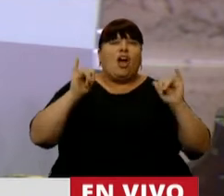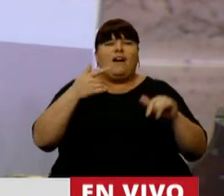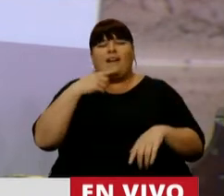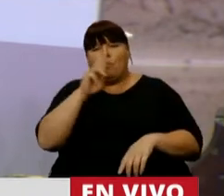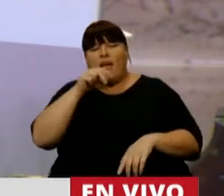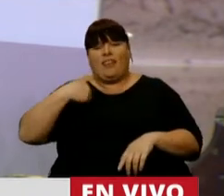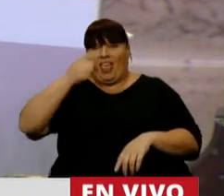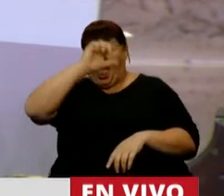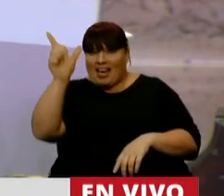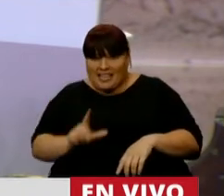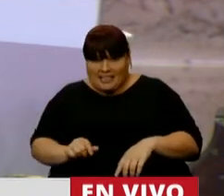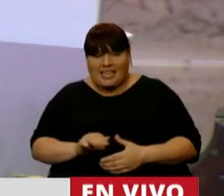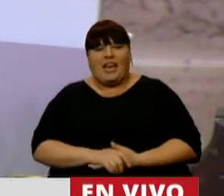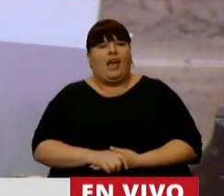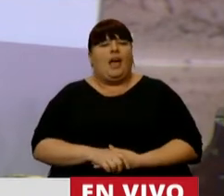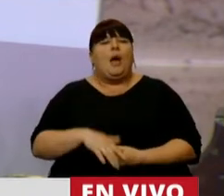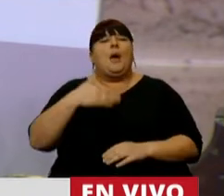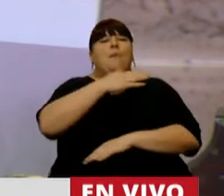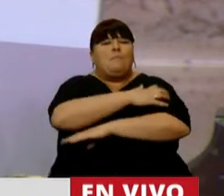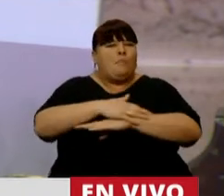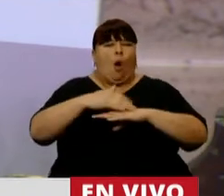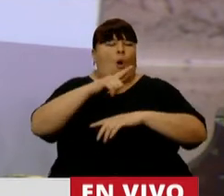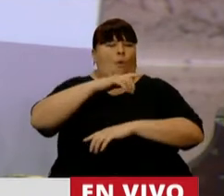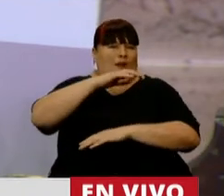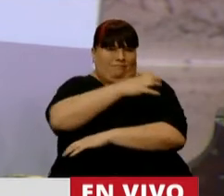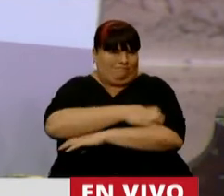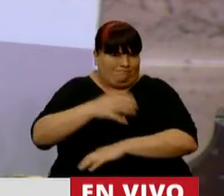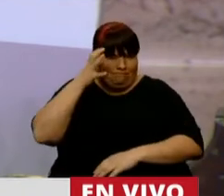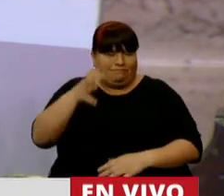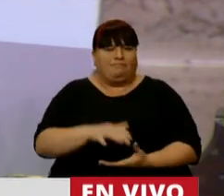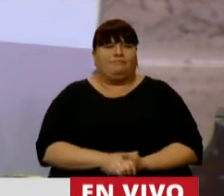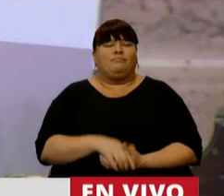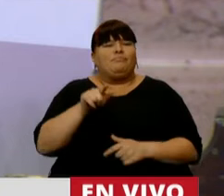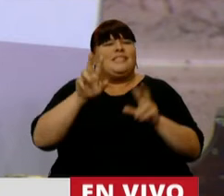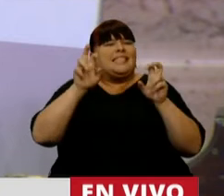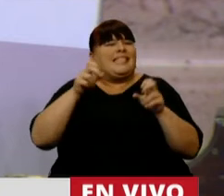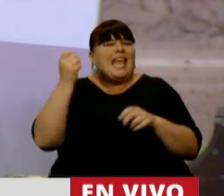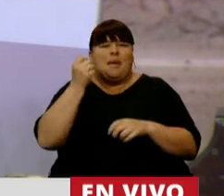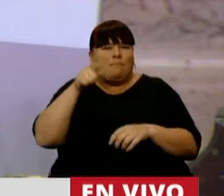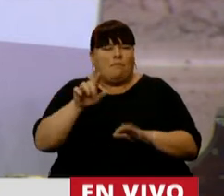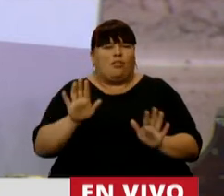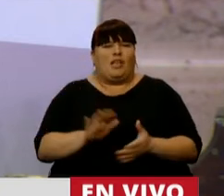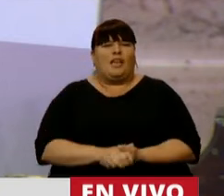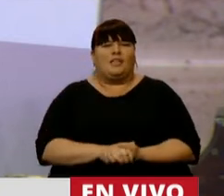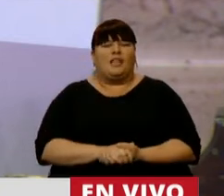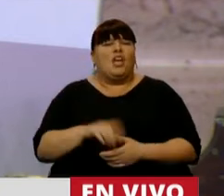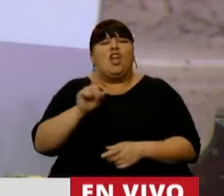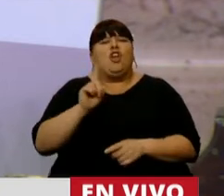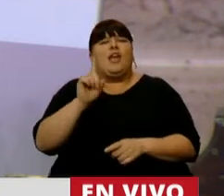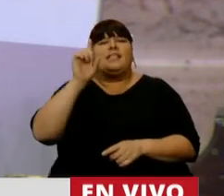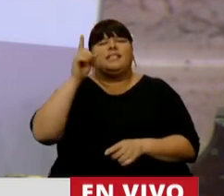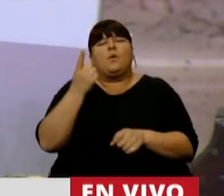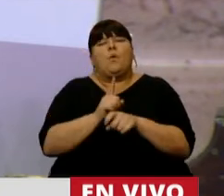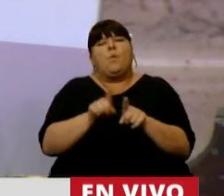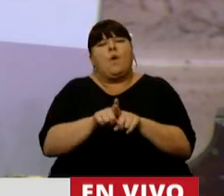adolescentes de la República Argentina van a estar bajo la línea de pobreza. Este es un tema transversal. Este tema no